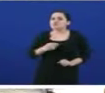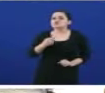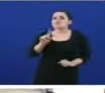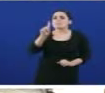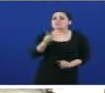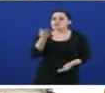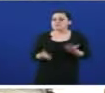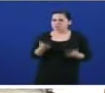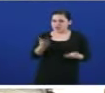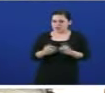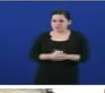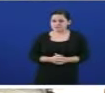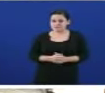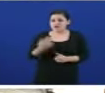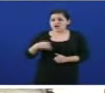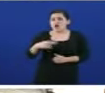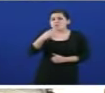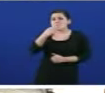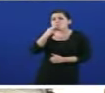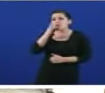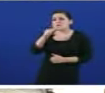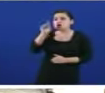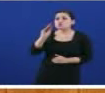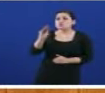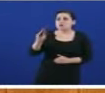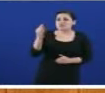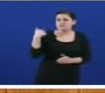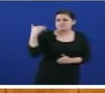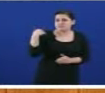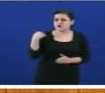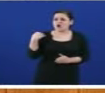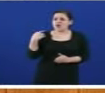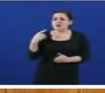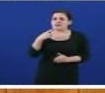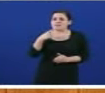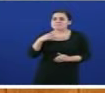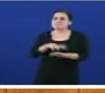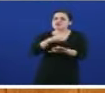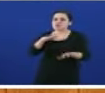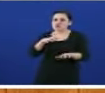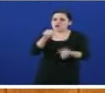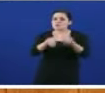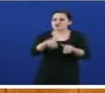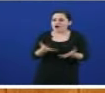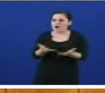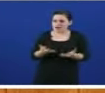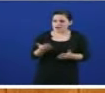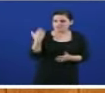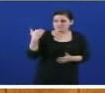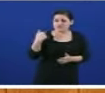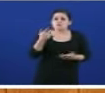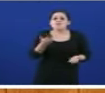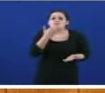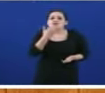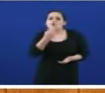De sabermos que foi daquelas promesas que vostedes, señor Feijó, construiu a súa xustada malloría. Que foi, por exemplo, do